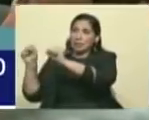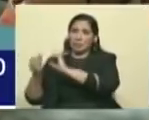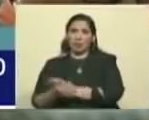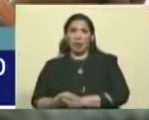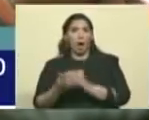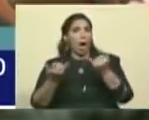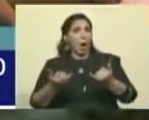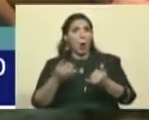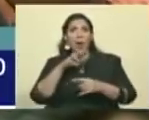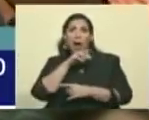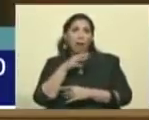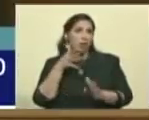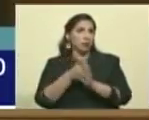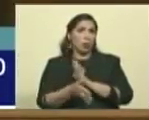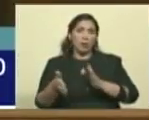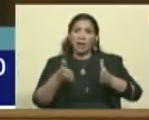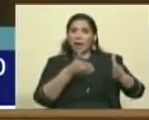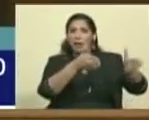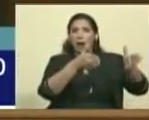no hablan de canal humanitario, no, no.